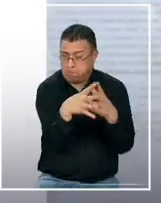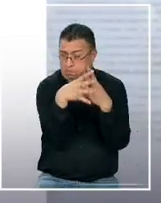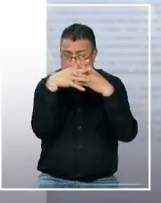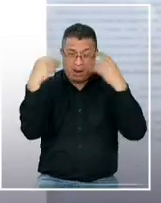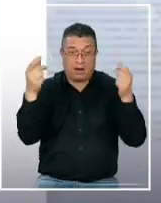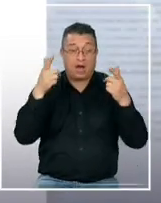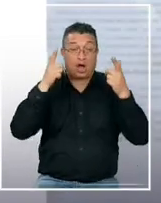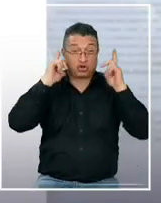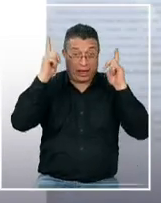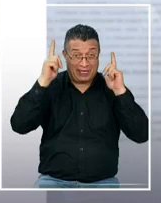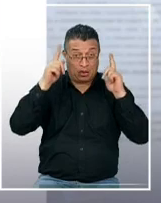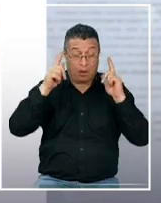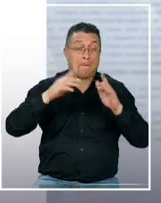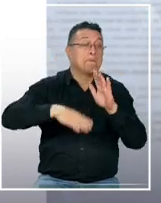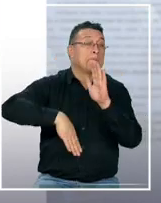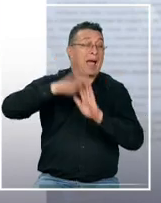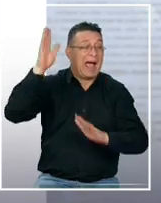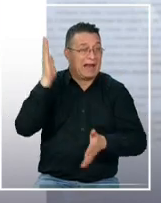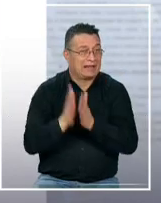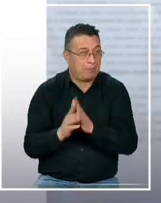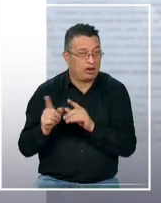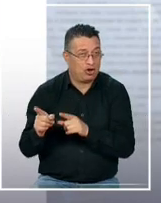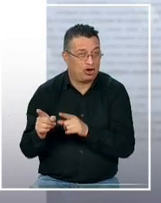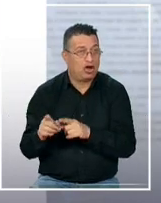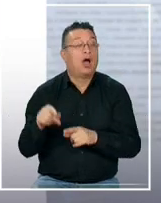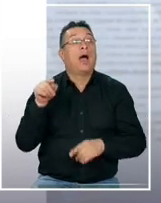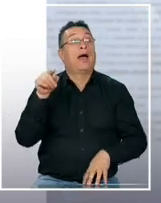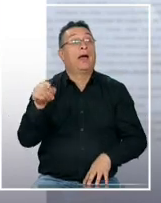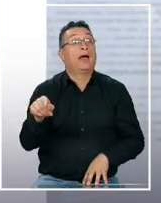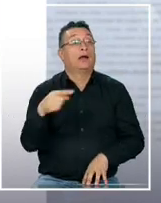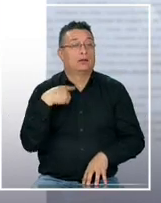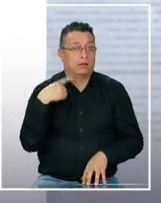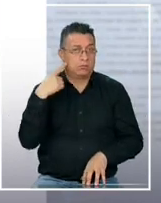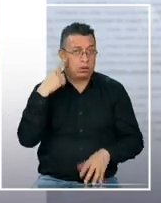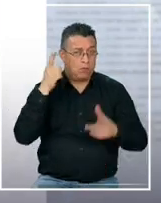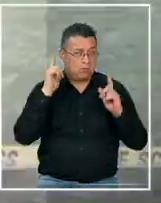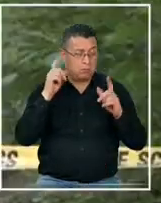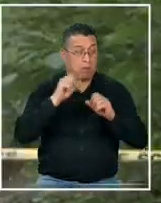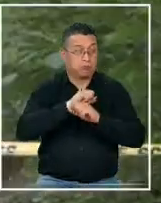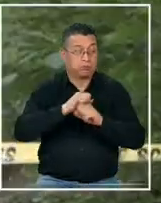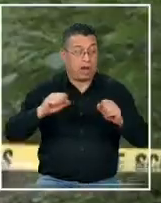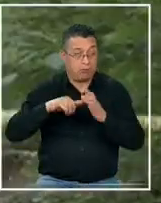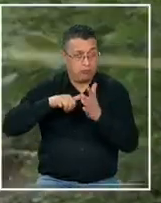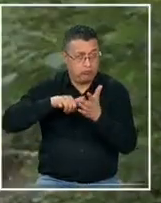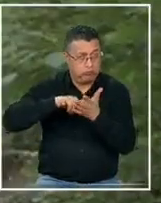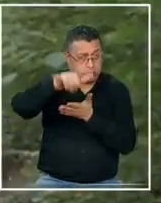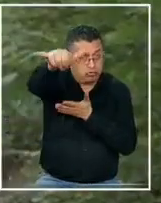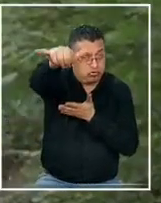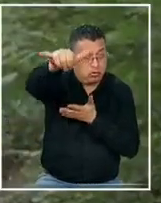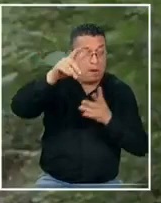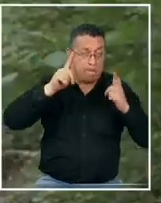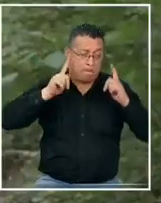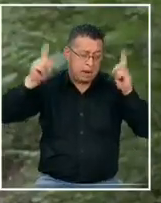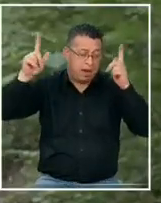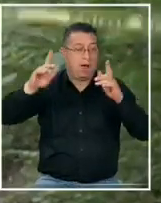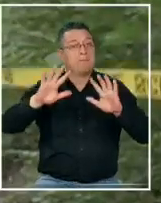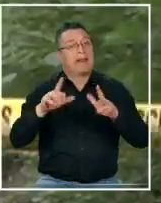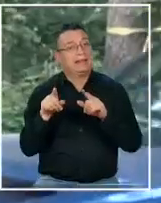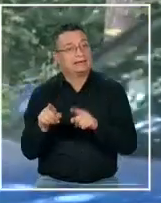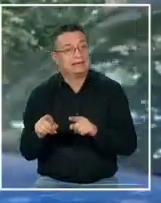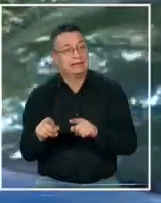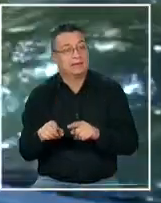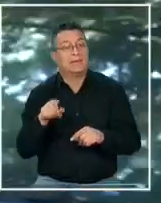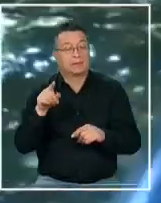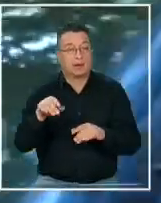posible que los residentes de la región hayan escuchado un estallido sónico desde los aviones caza intentaron llamar la atención del